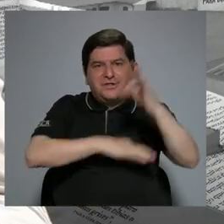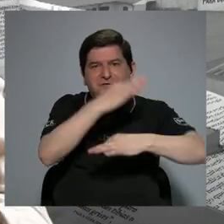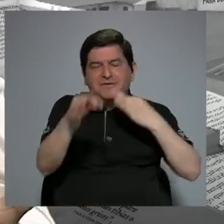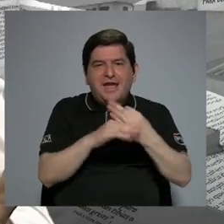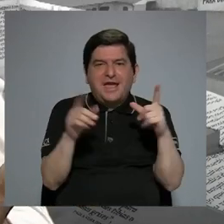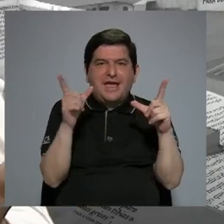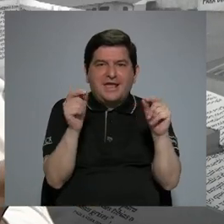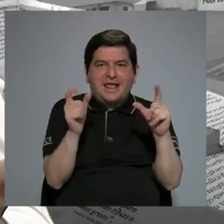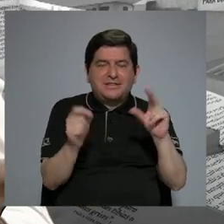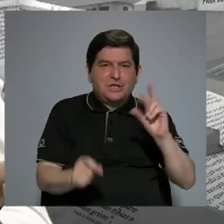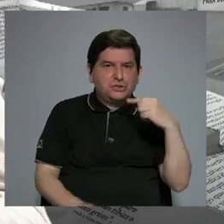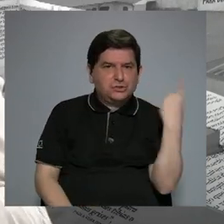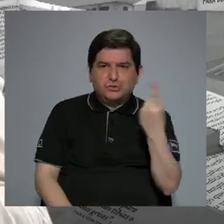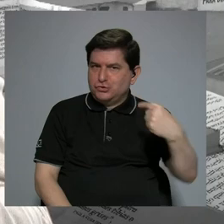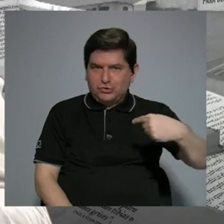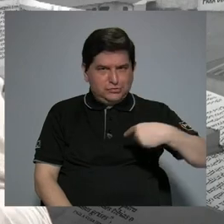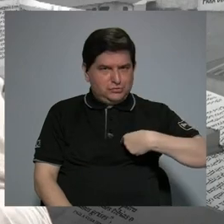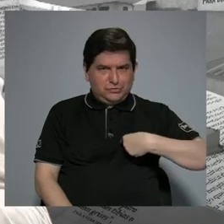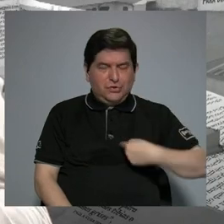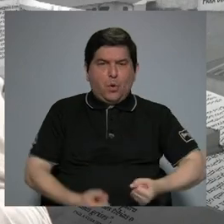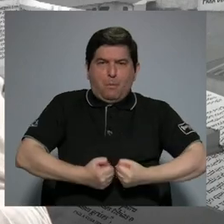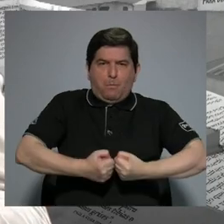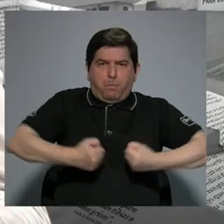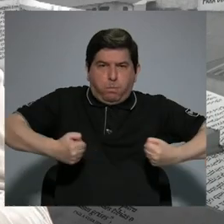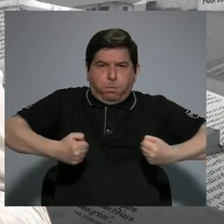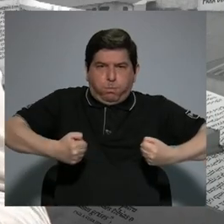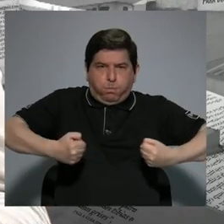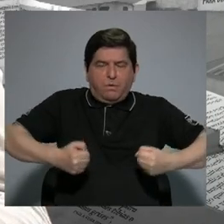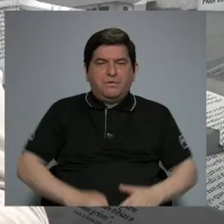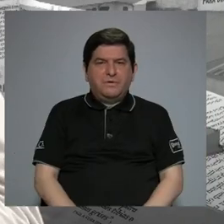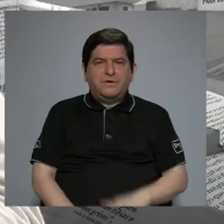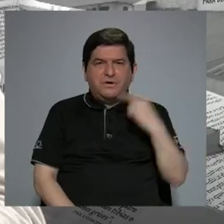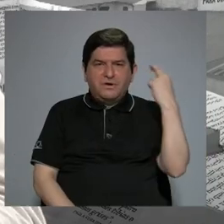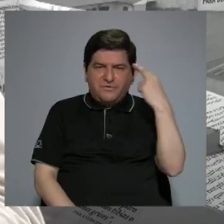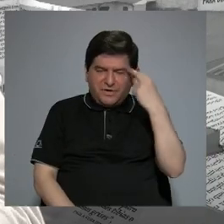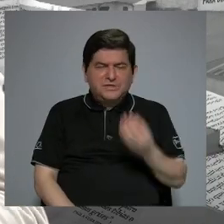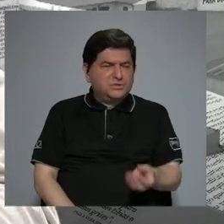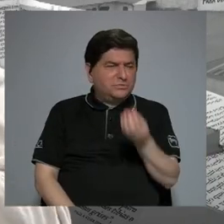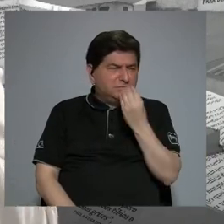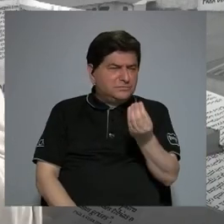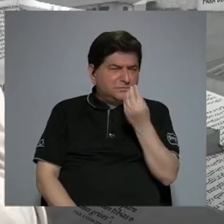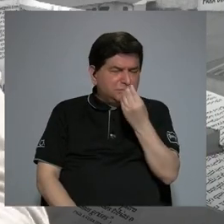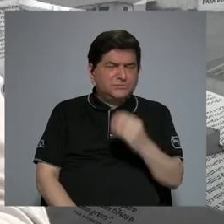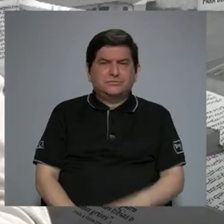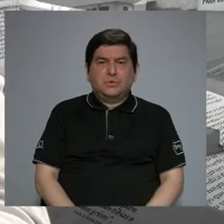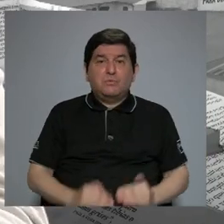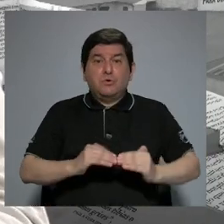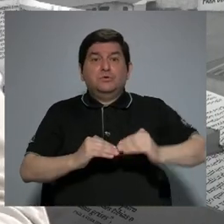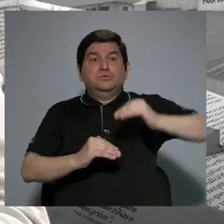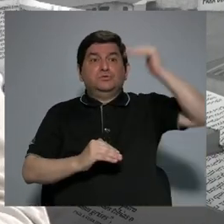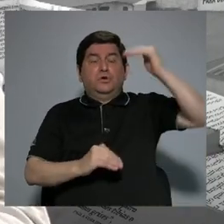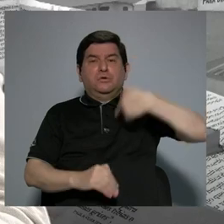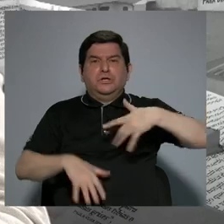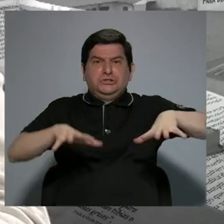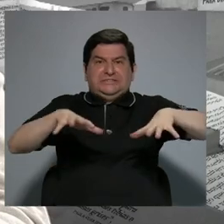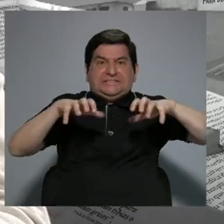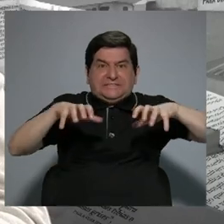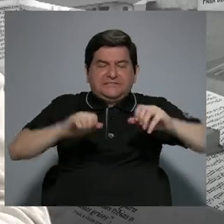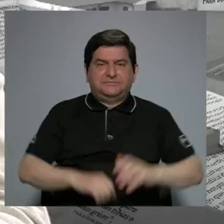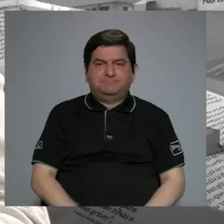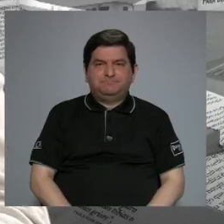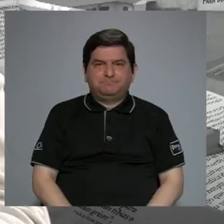de tipos de cáncer, no solo cáncer de pulmón. La obesidad, producto de una ingesta calórica, es decir, si yo como más de la cuenta porque estoy estresado,